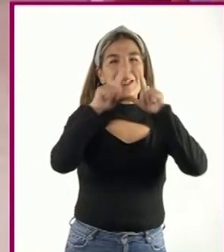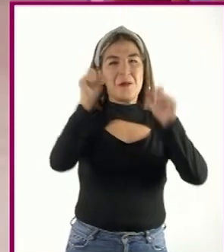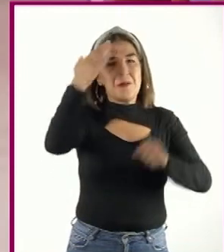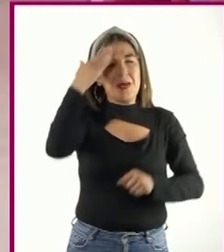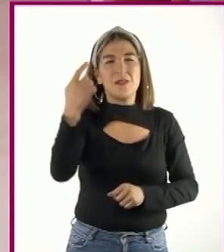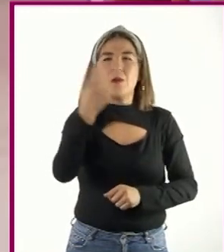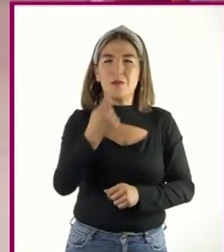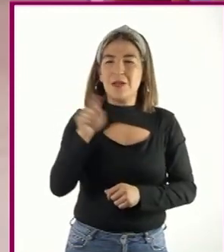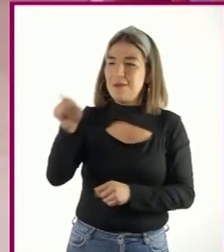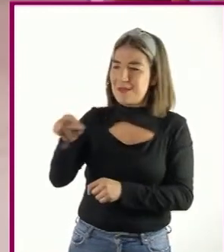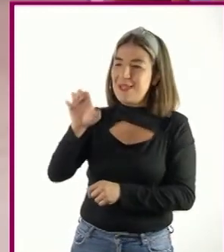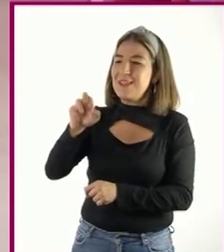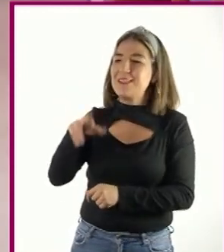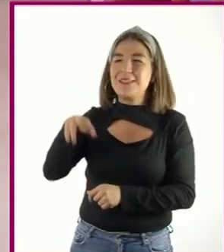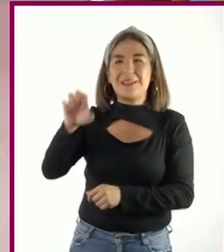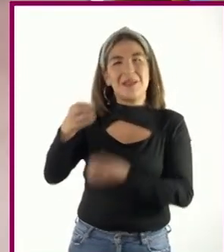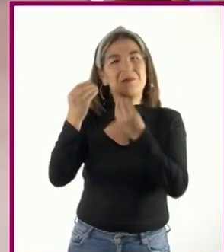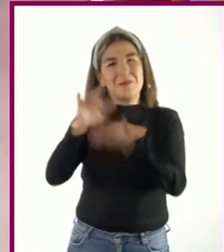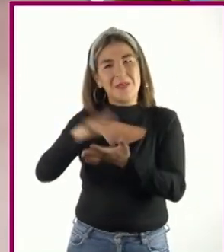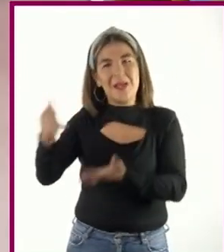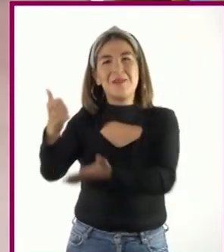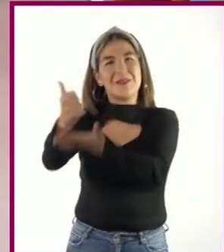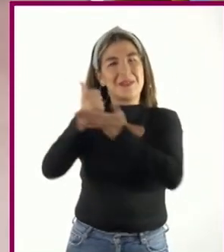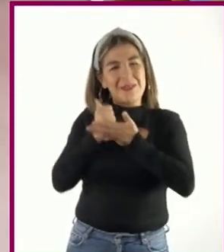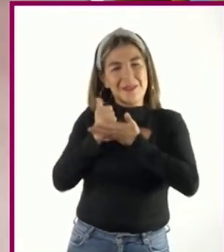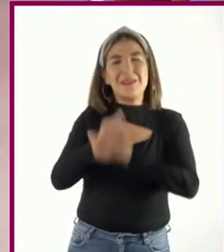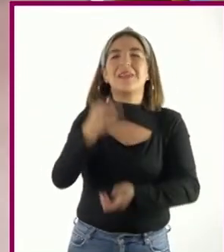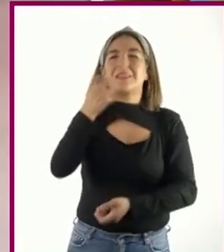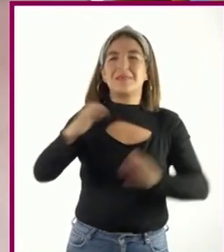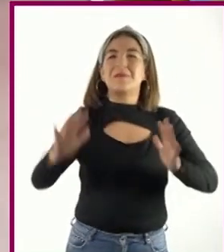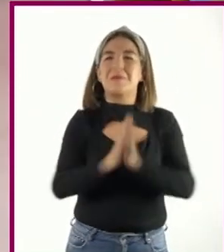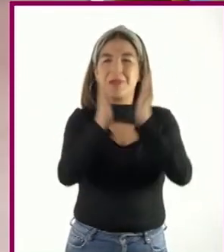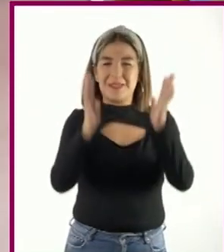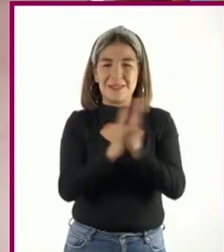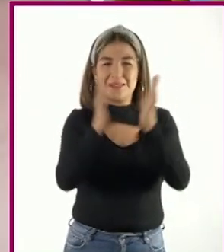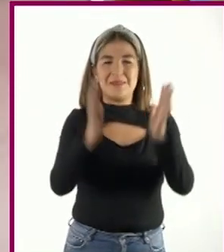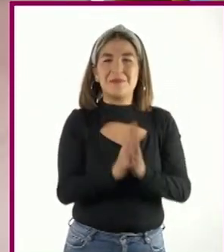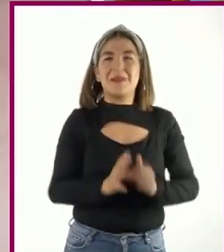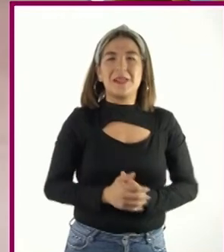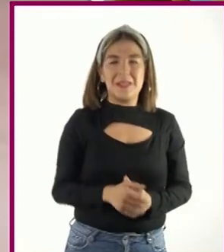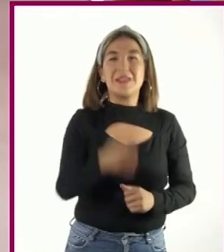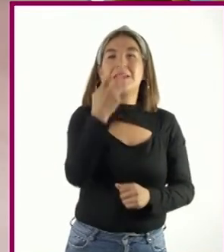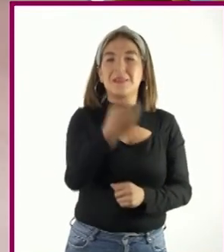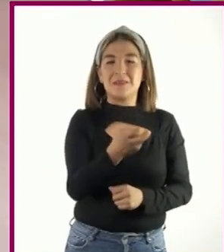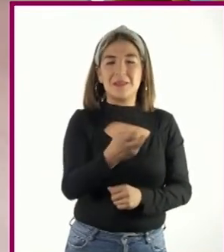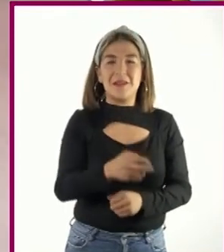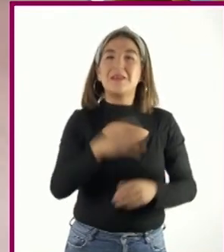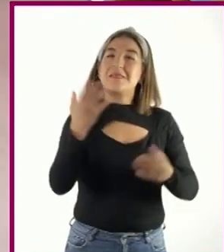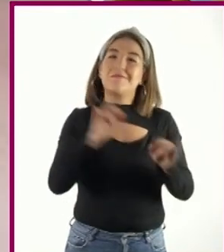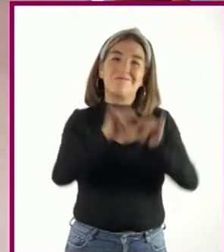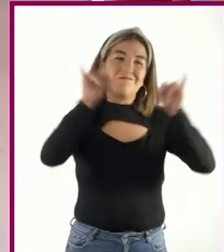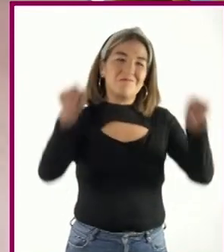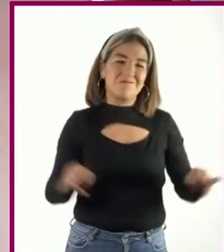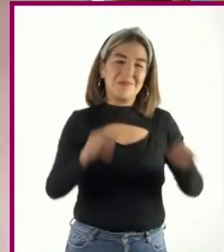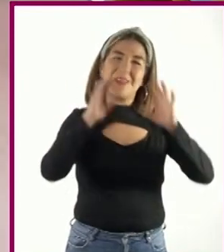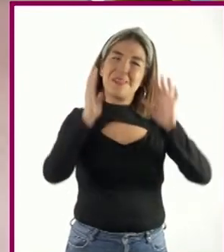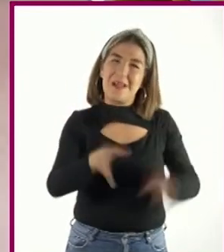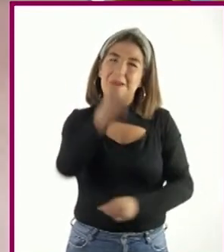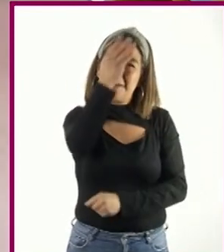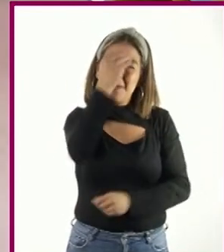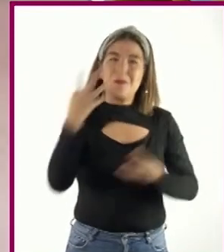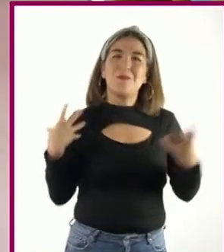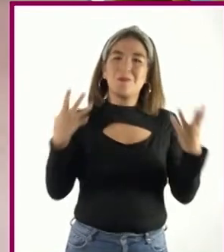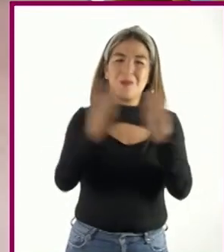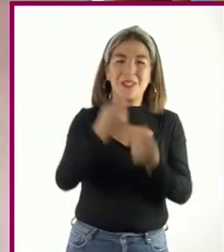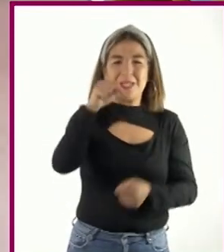Te agradezco, Enrique, por todo tu apoyo y participación. Y así, a la distancia, hemos aprendido